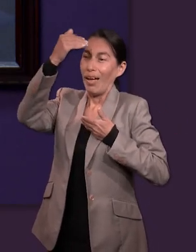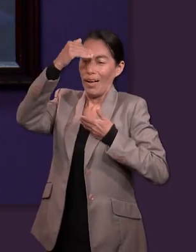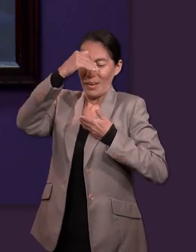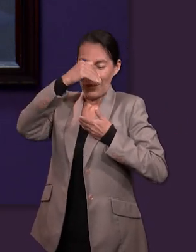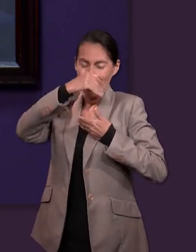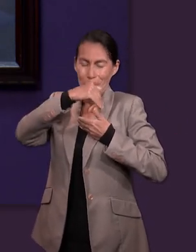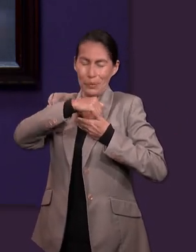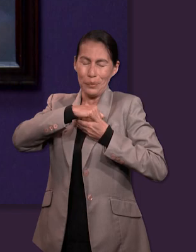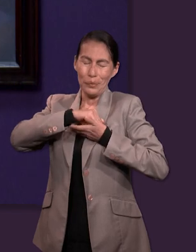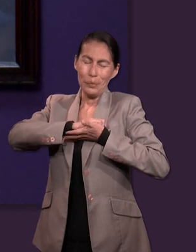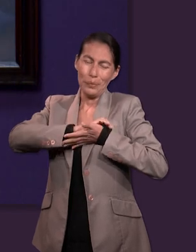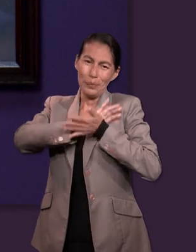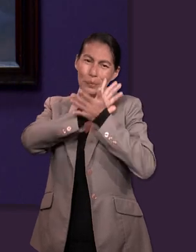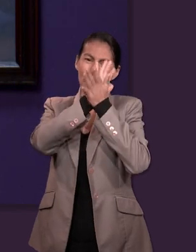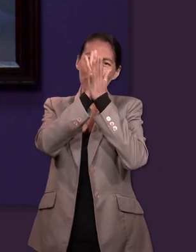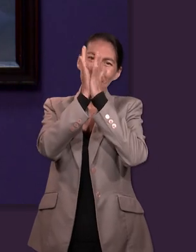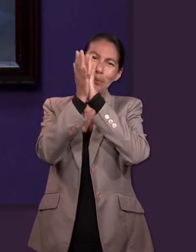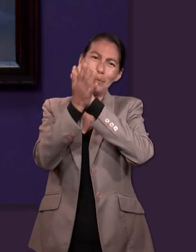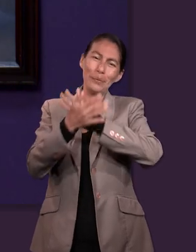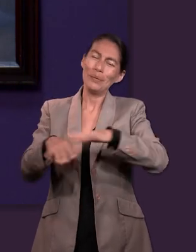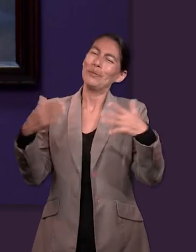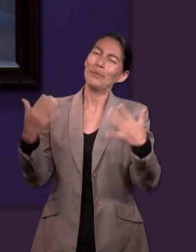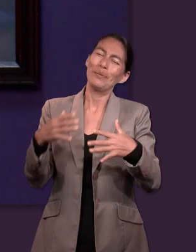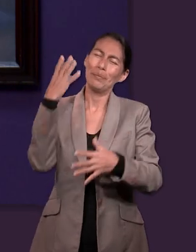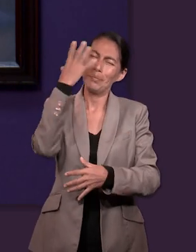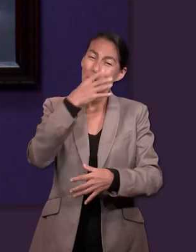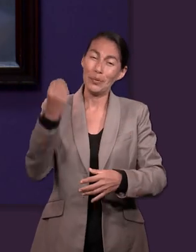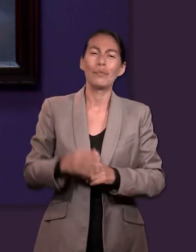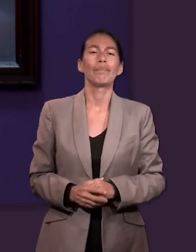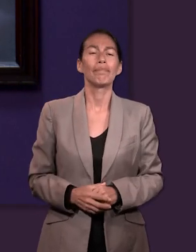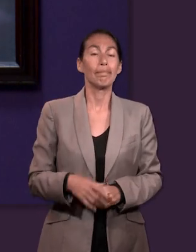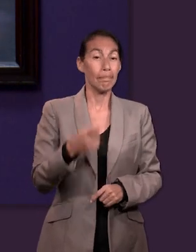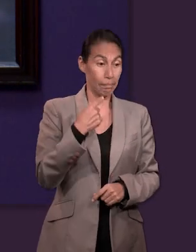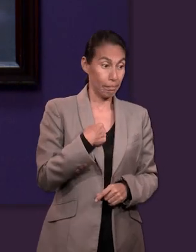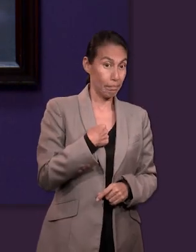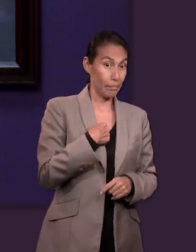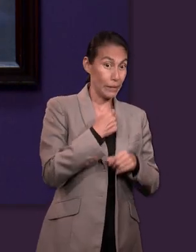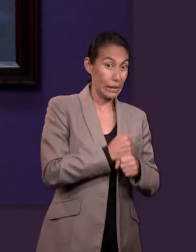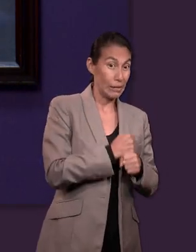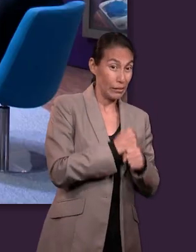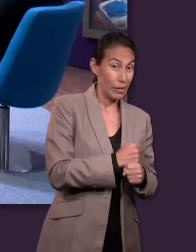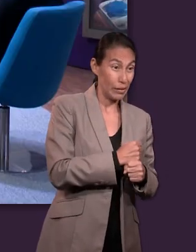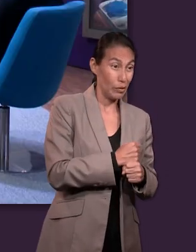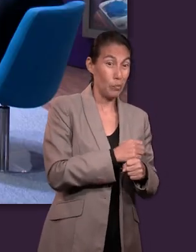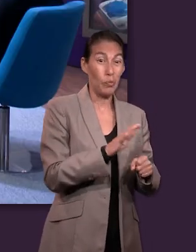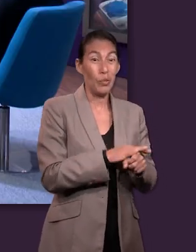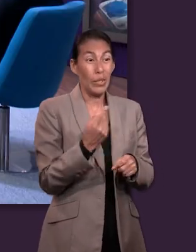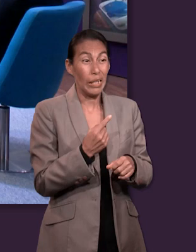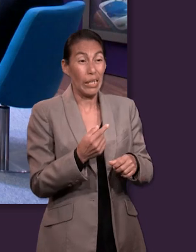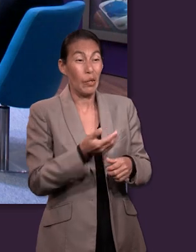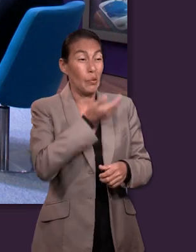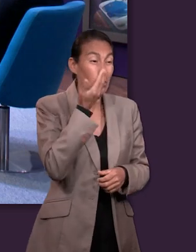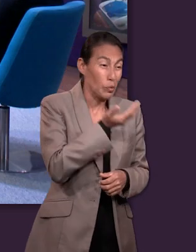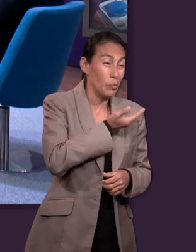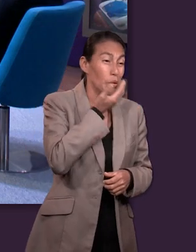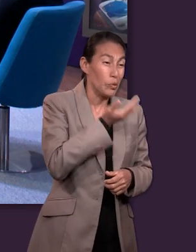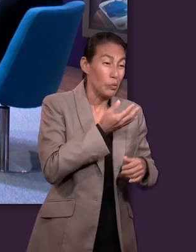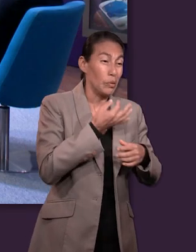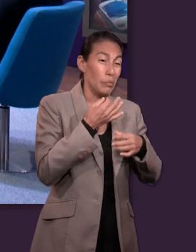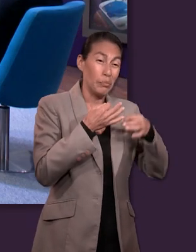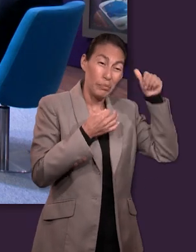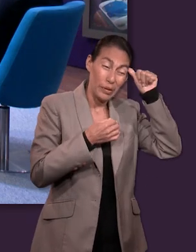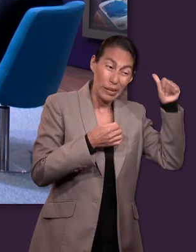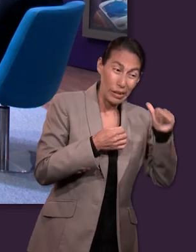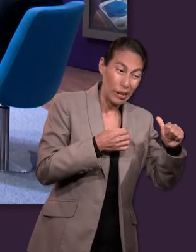pueda entrar en nosotros y Dios pueda transformarnos. Ese es el sacrificio que debemos hacer, ¿no? Dejar el pasado y entonces